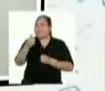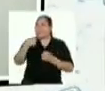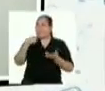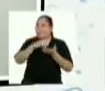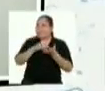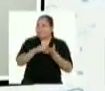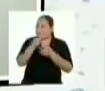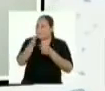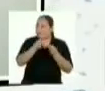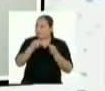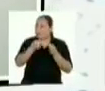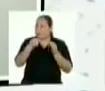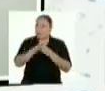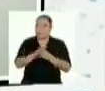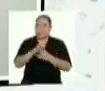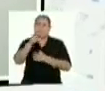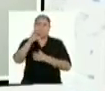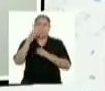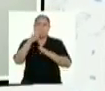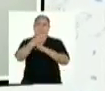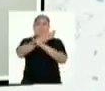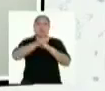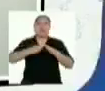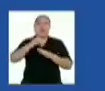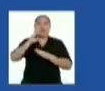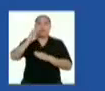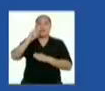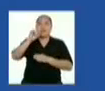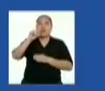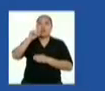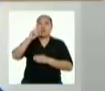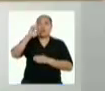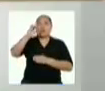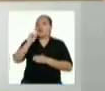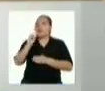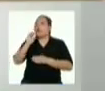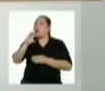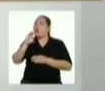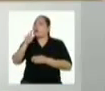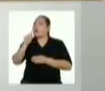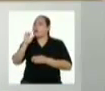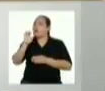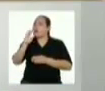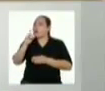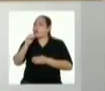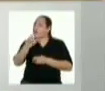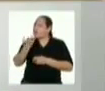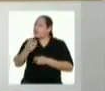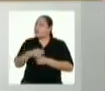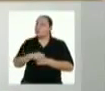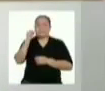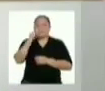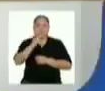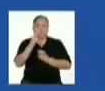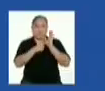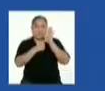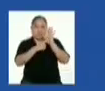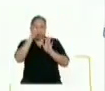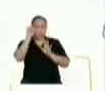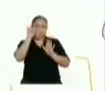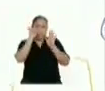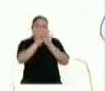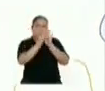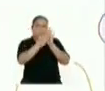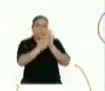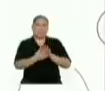explicar más sobre las diagonales de un octaedro regular? Claro que sí. Te muestro con una